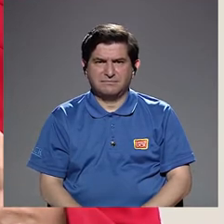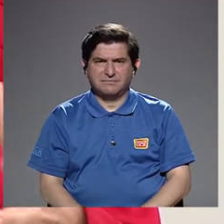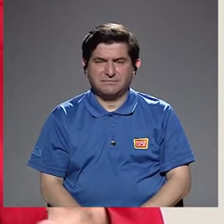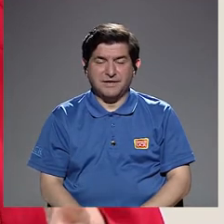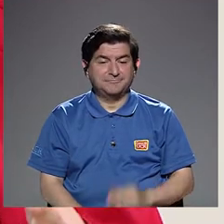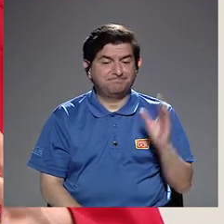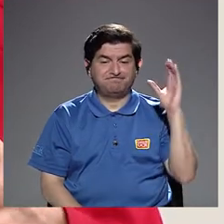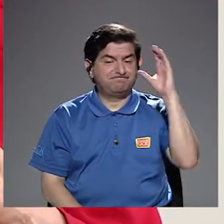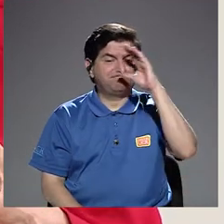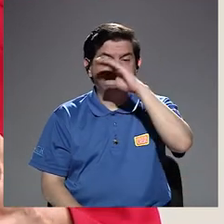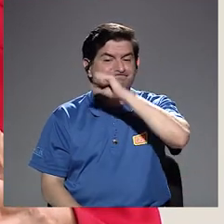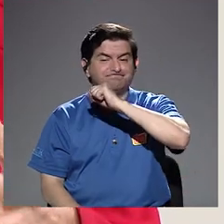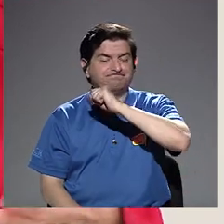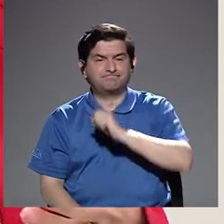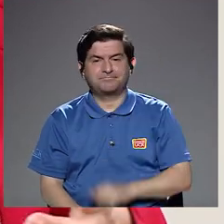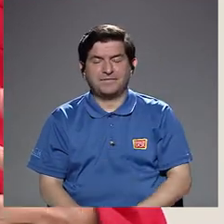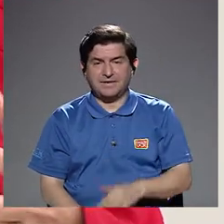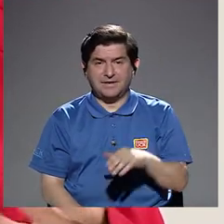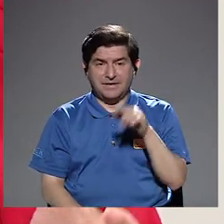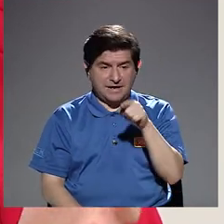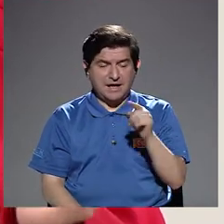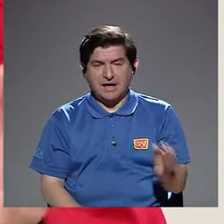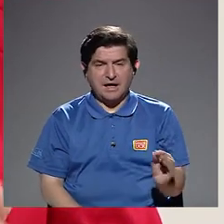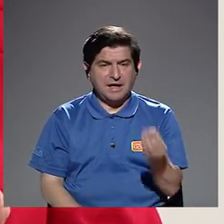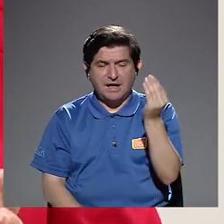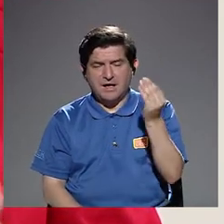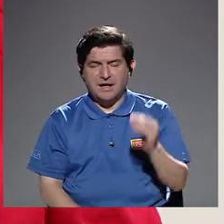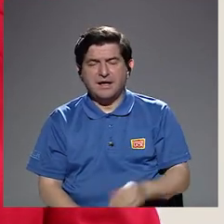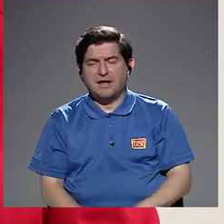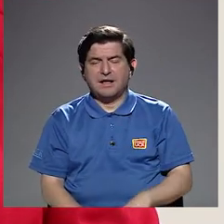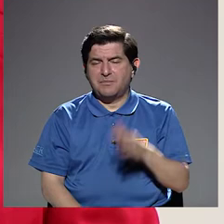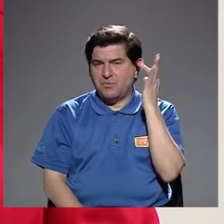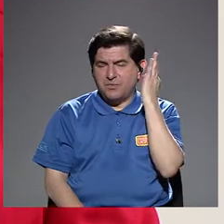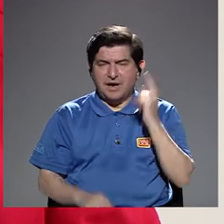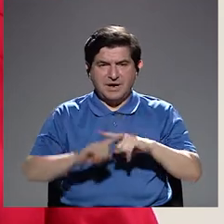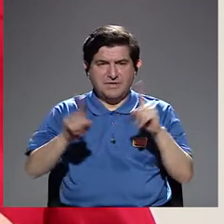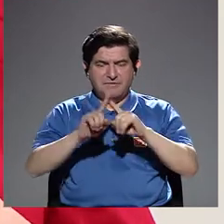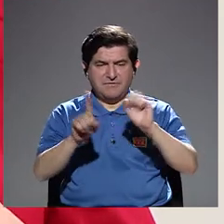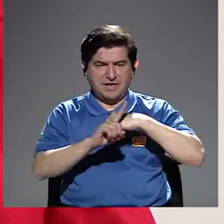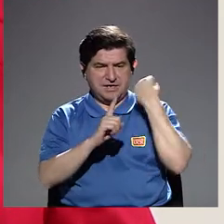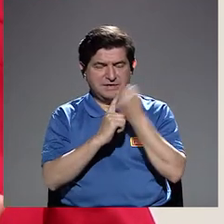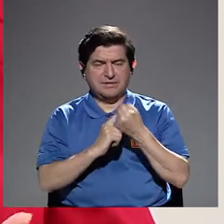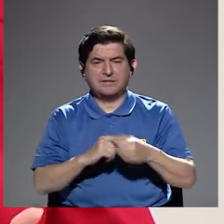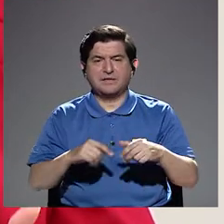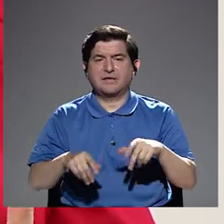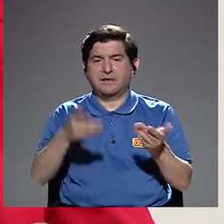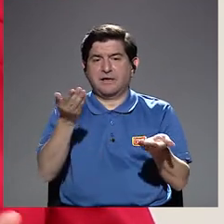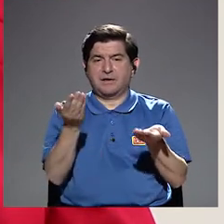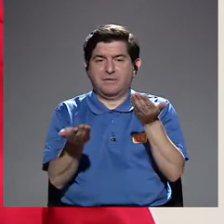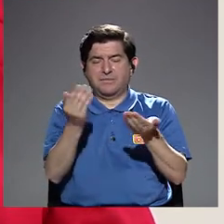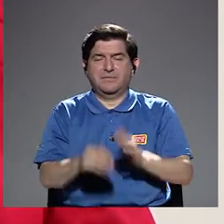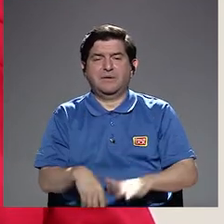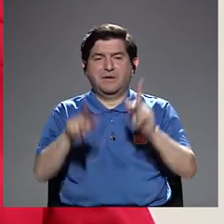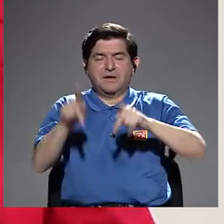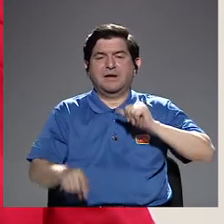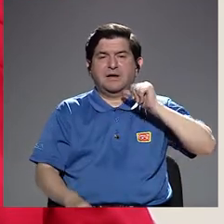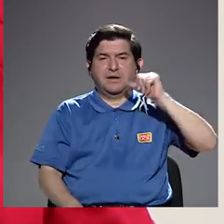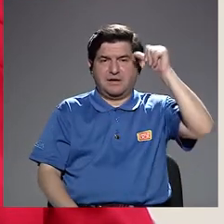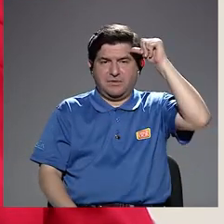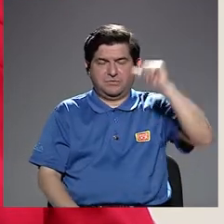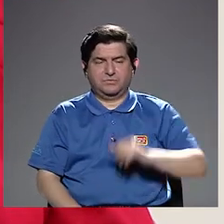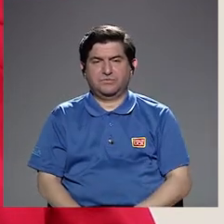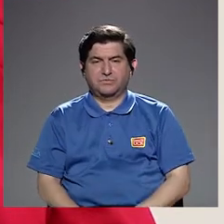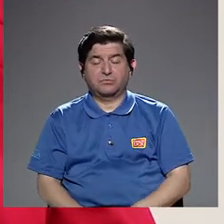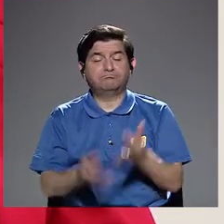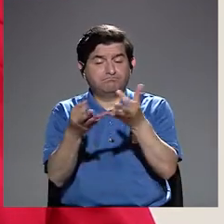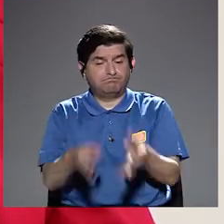logra ver que ella está en una situación diferente a la edad del adulto. Entonces, esta parte es importante como